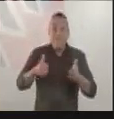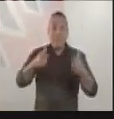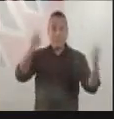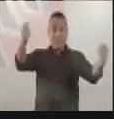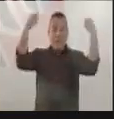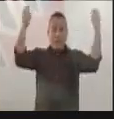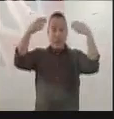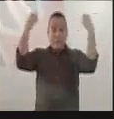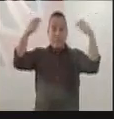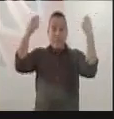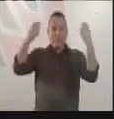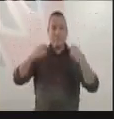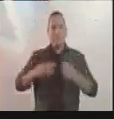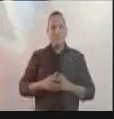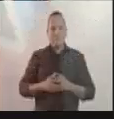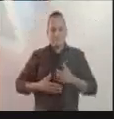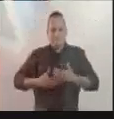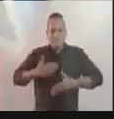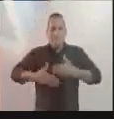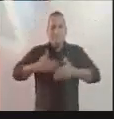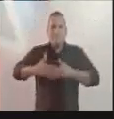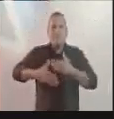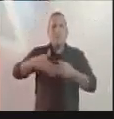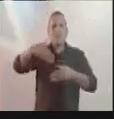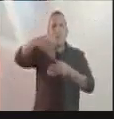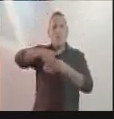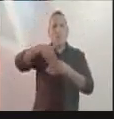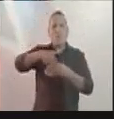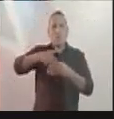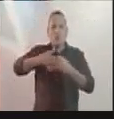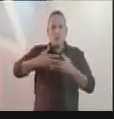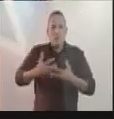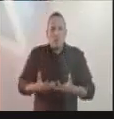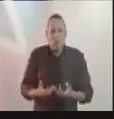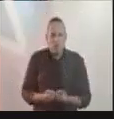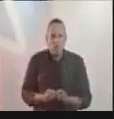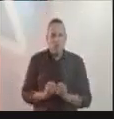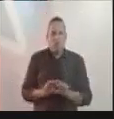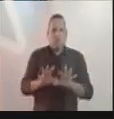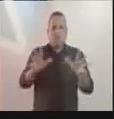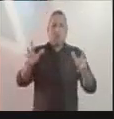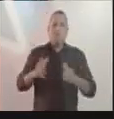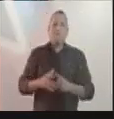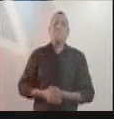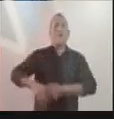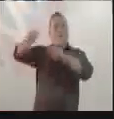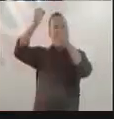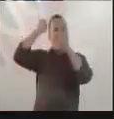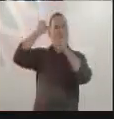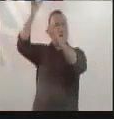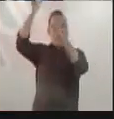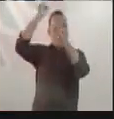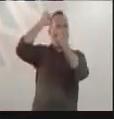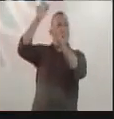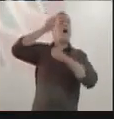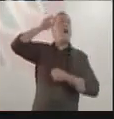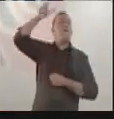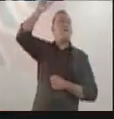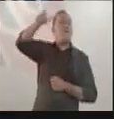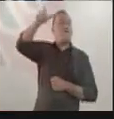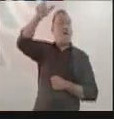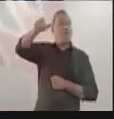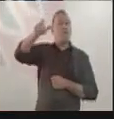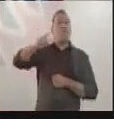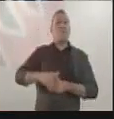Comienza la campaña. El proceso electoral entra en calor. Gloria